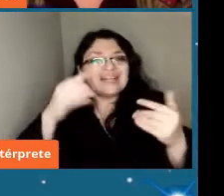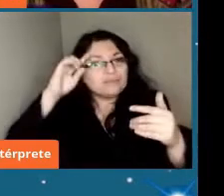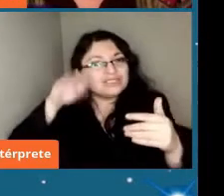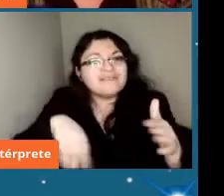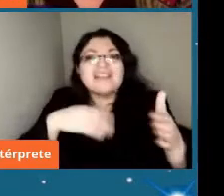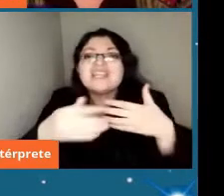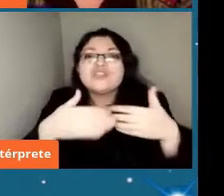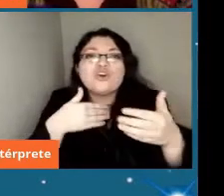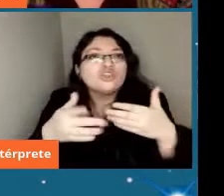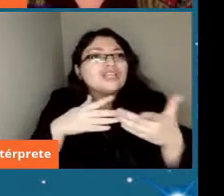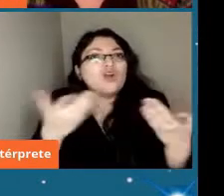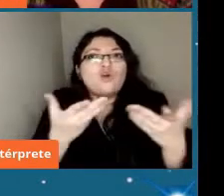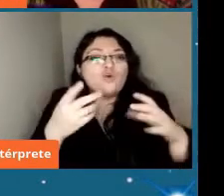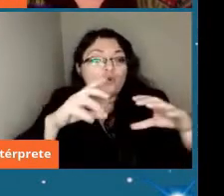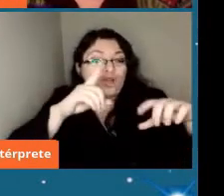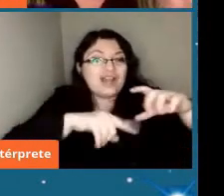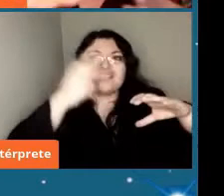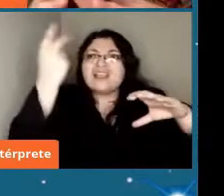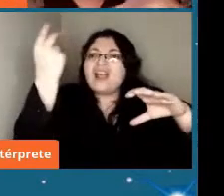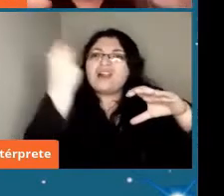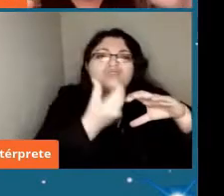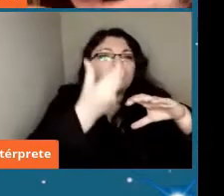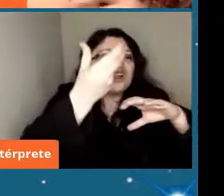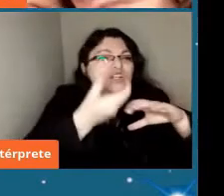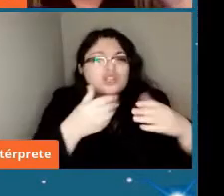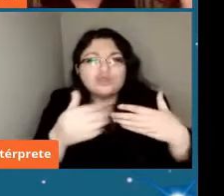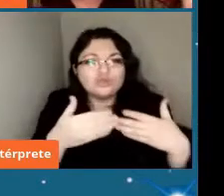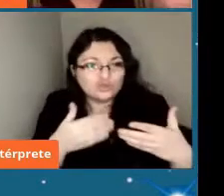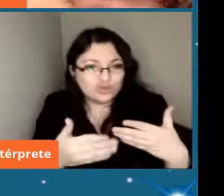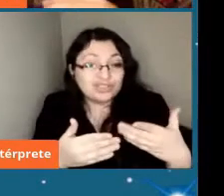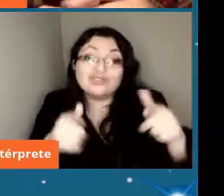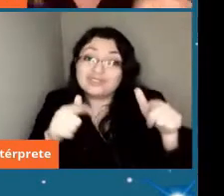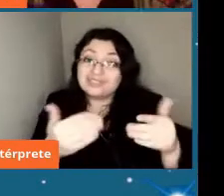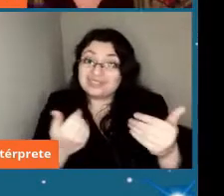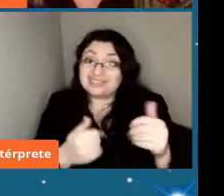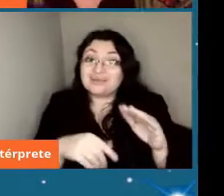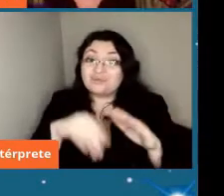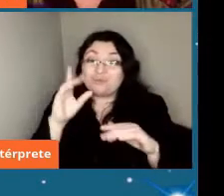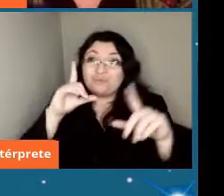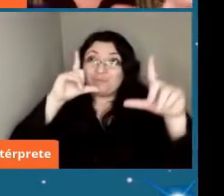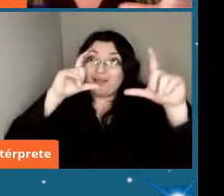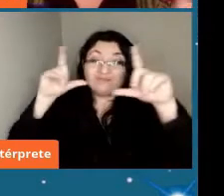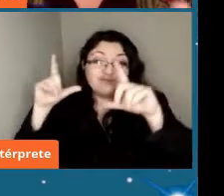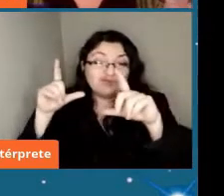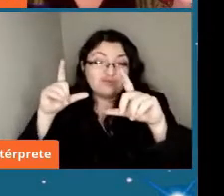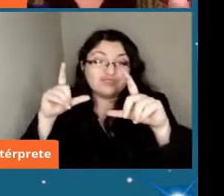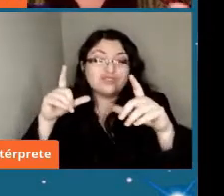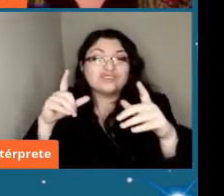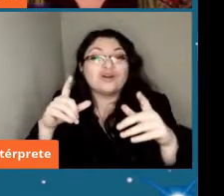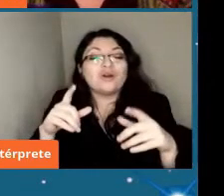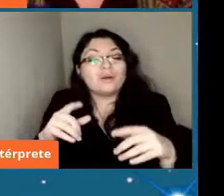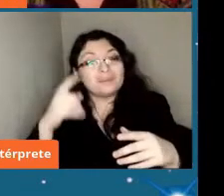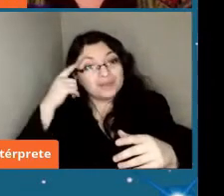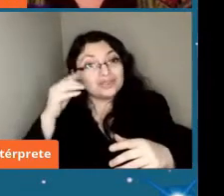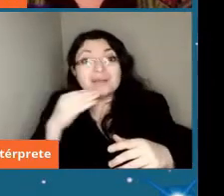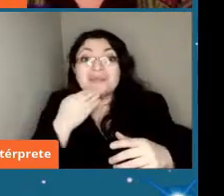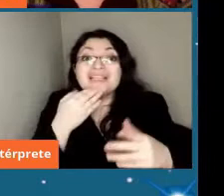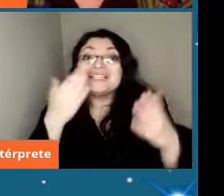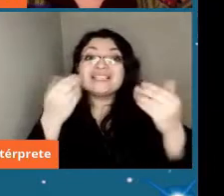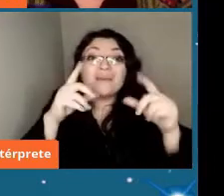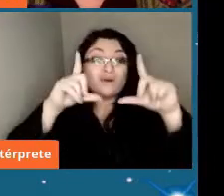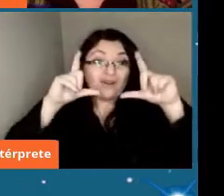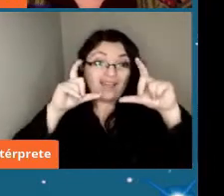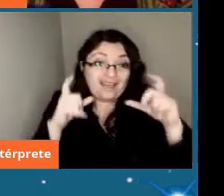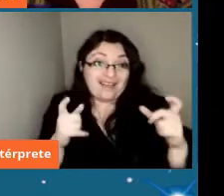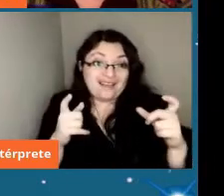observaciones tanto a nivel telescópico para los para los cuerpos que son más grandes pero también de cámaras y esto